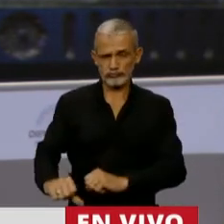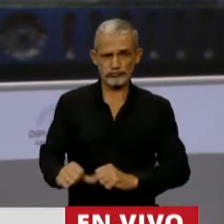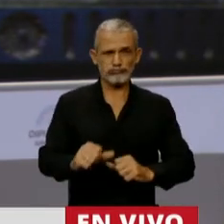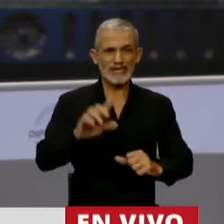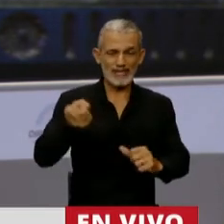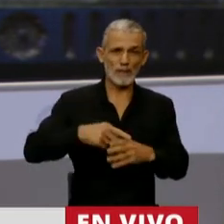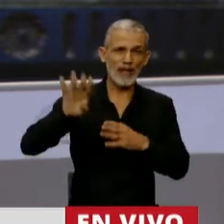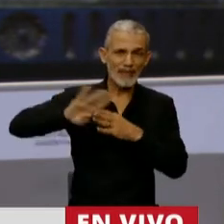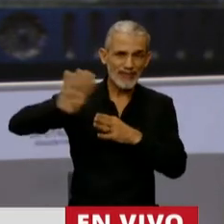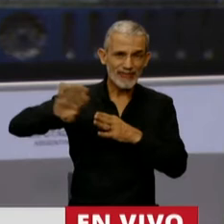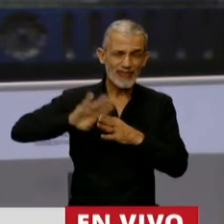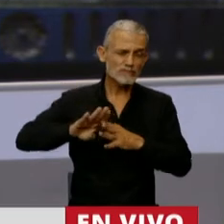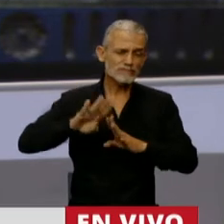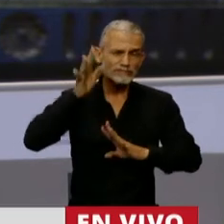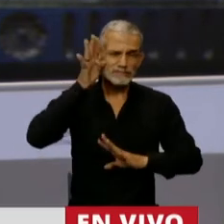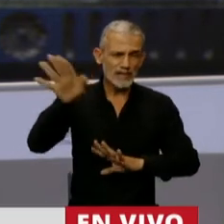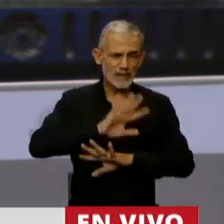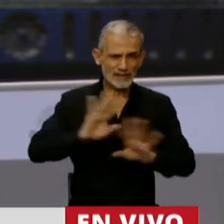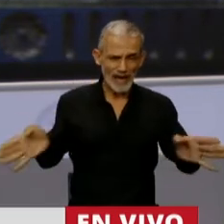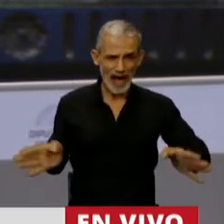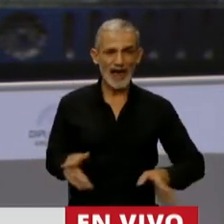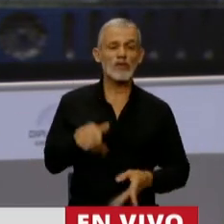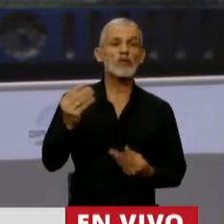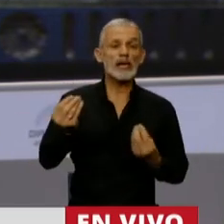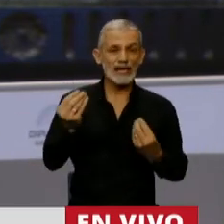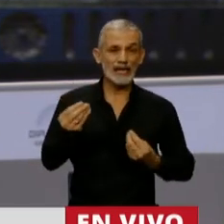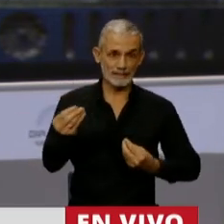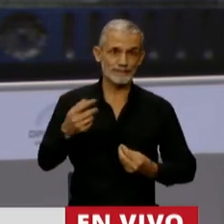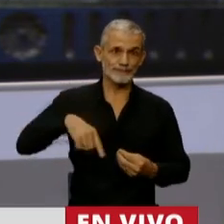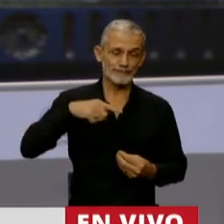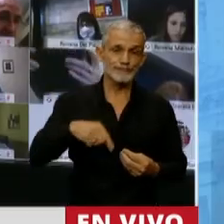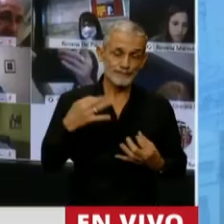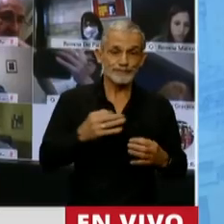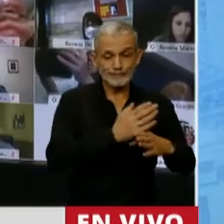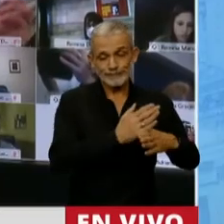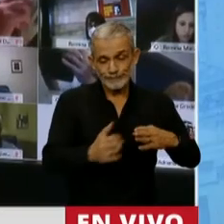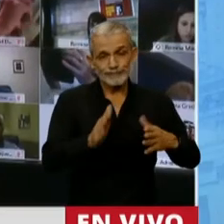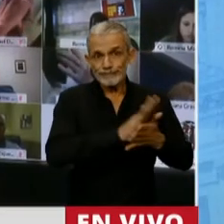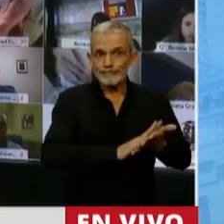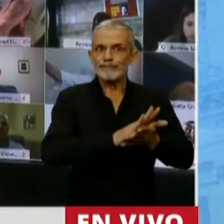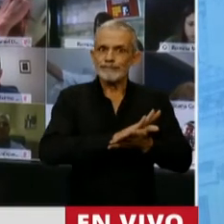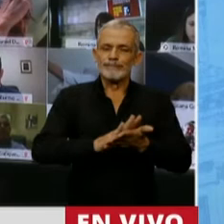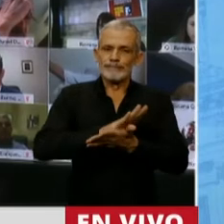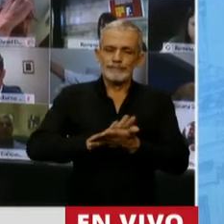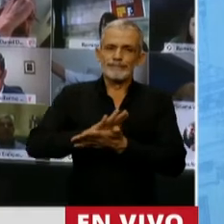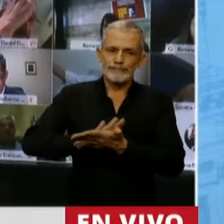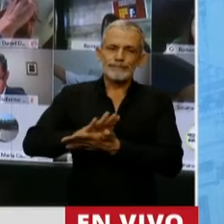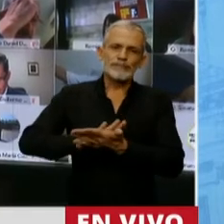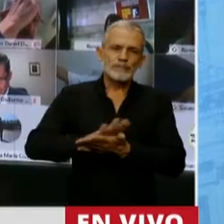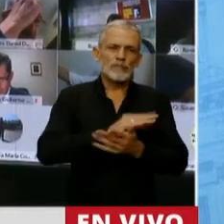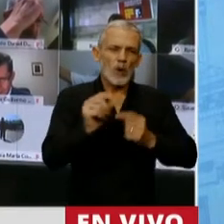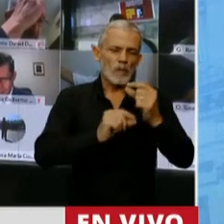y marcó un endeudamiento feroz que tuvimos que ir atravesando y tuvimos que ir poniéndole el pecho para ir